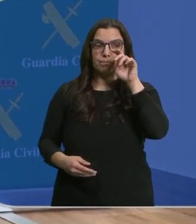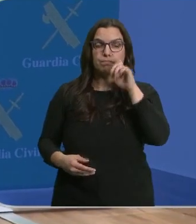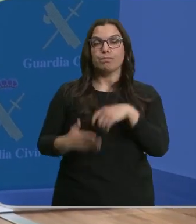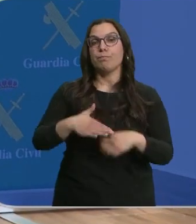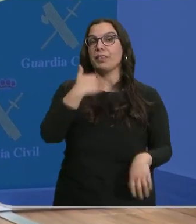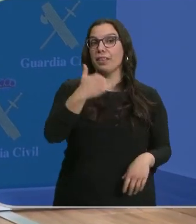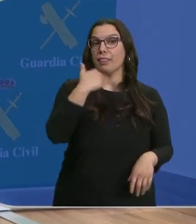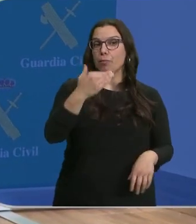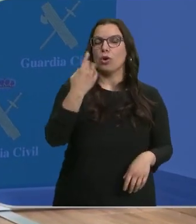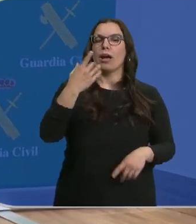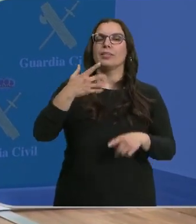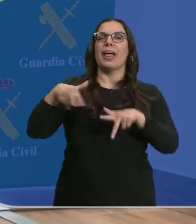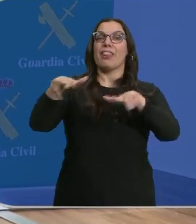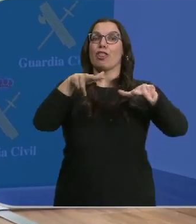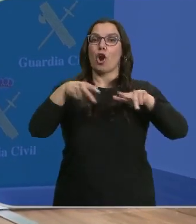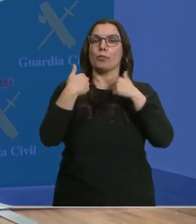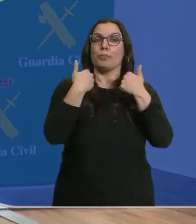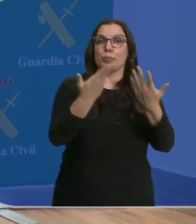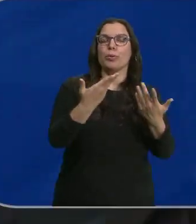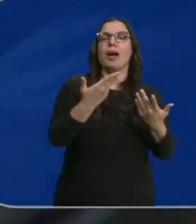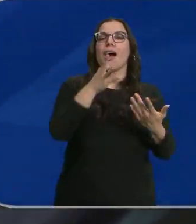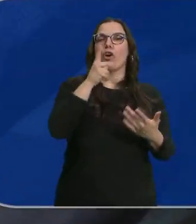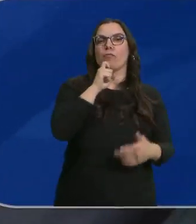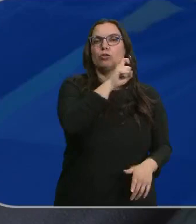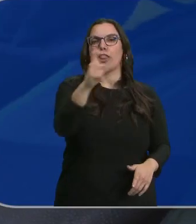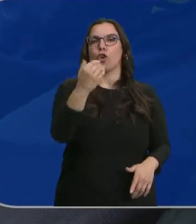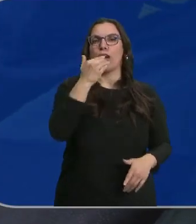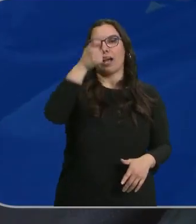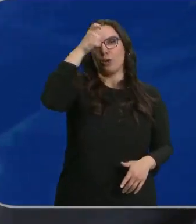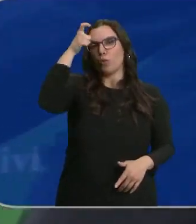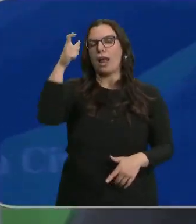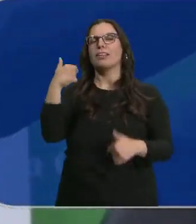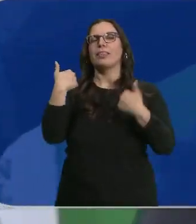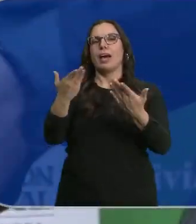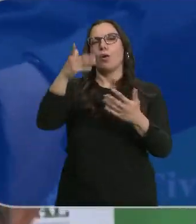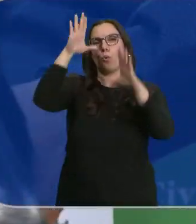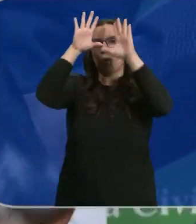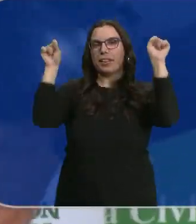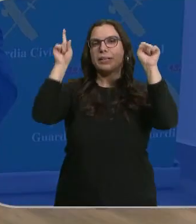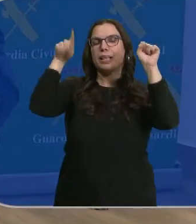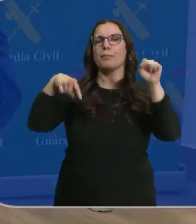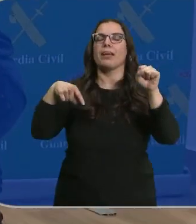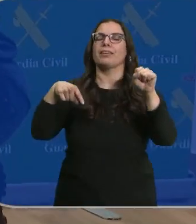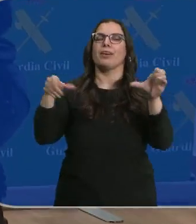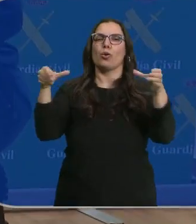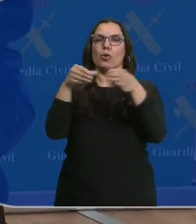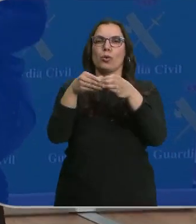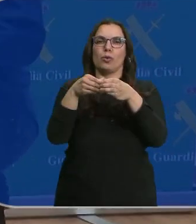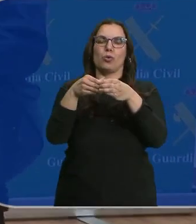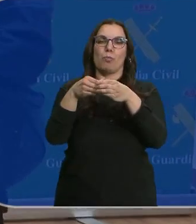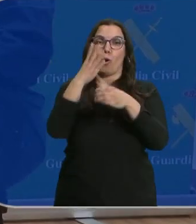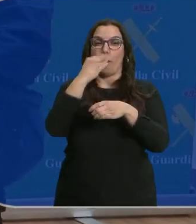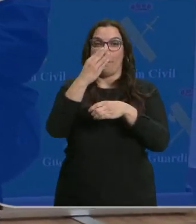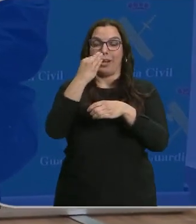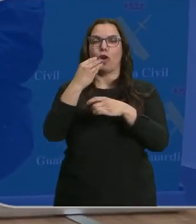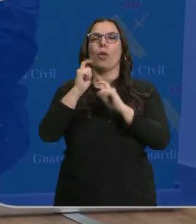En Zamora, después de donar un dron, la Fundación Caja Rural ha provisto a la Guardia Civil de collares de última generación para el grupo quinológico de la Guardia Civil.